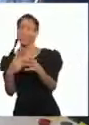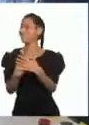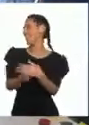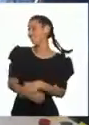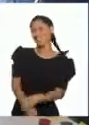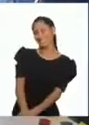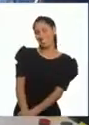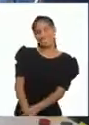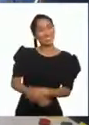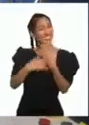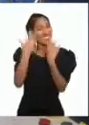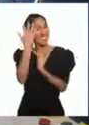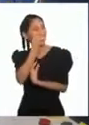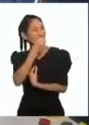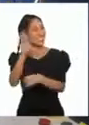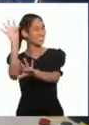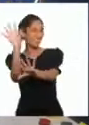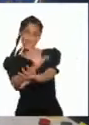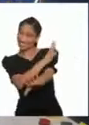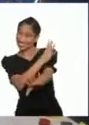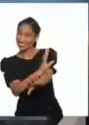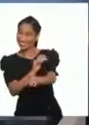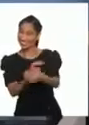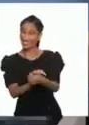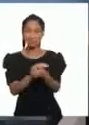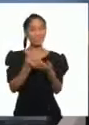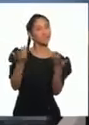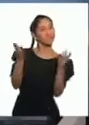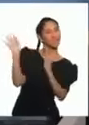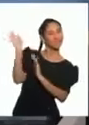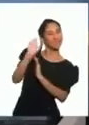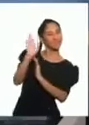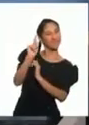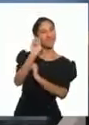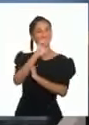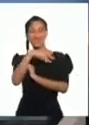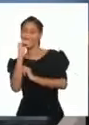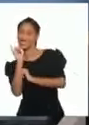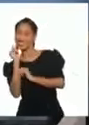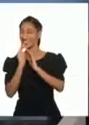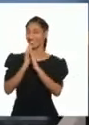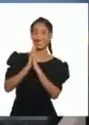¡Qué linda música, ¿no? ¡Hola, Tessy!